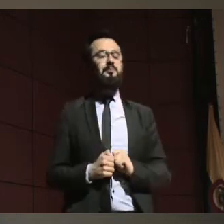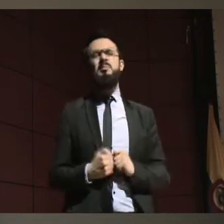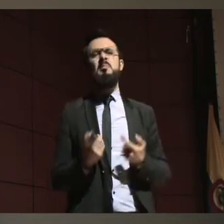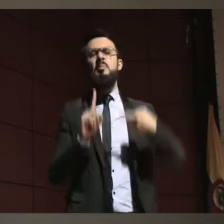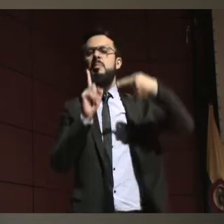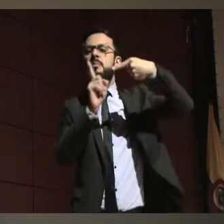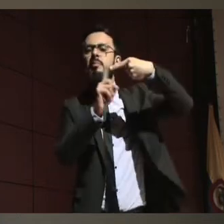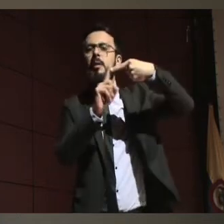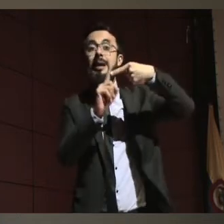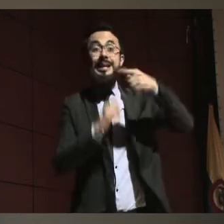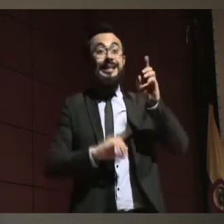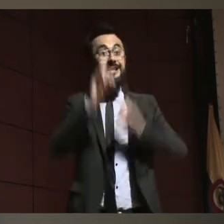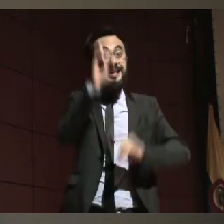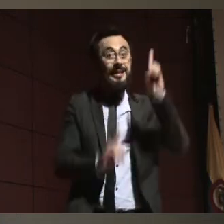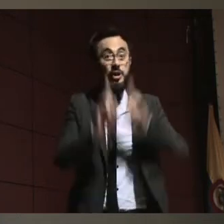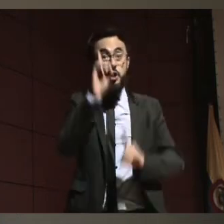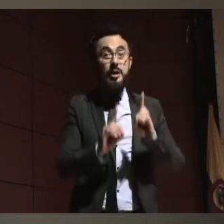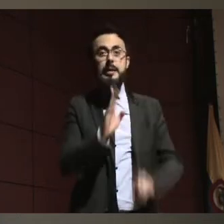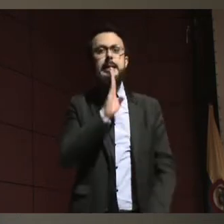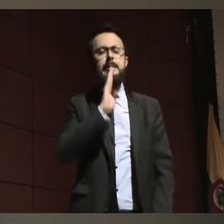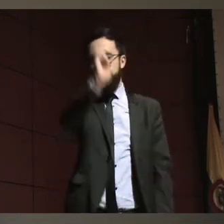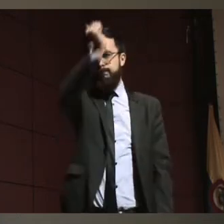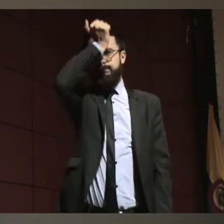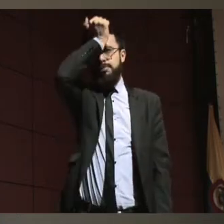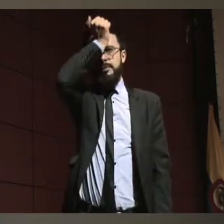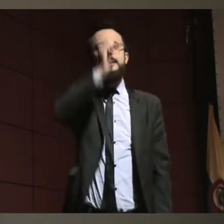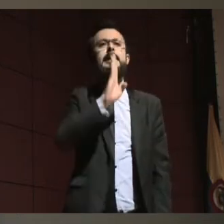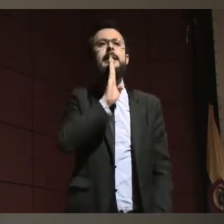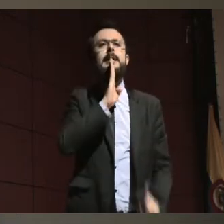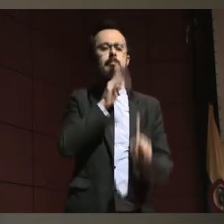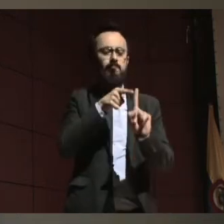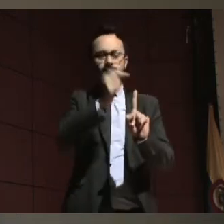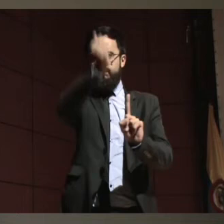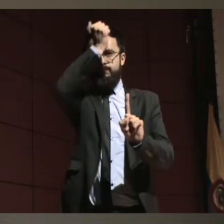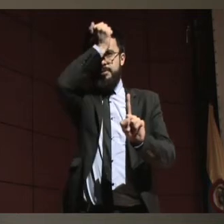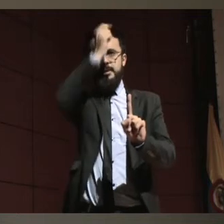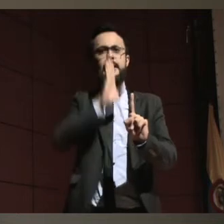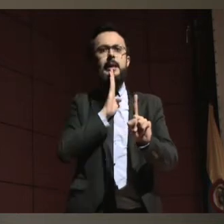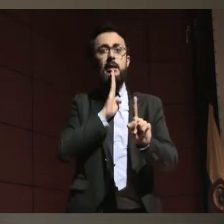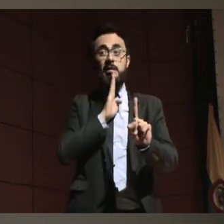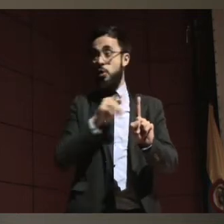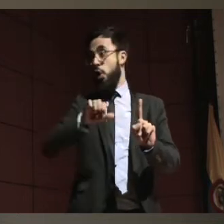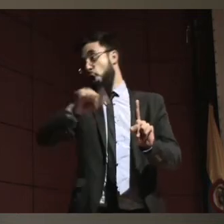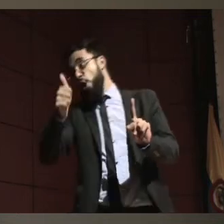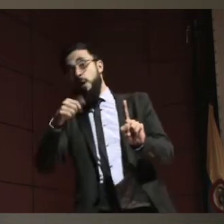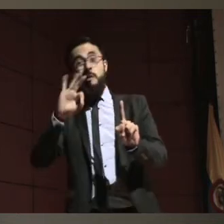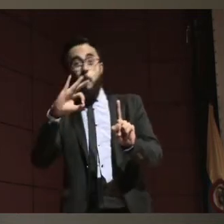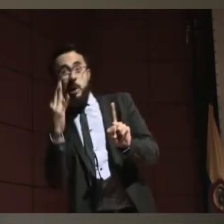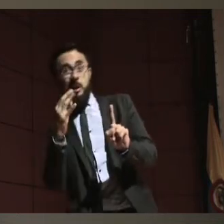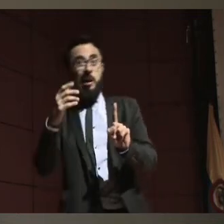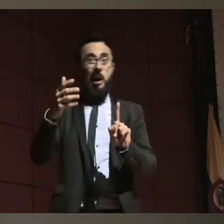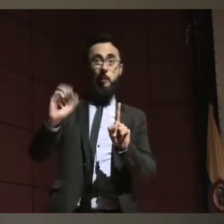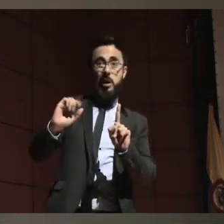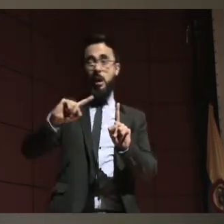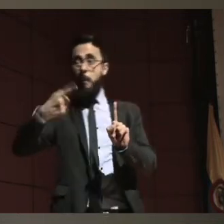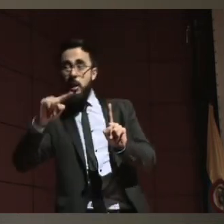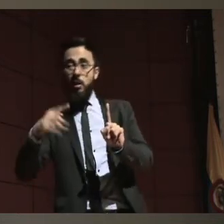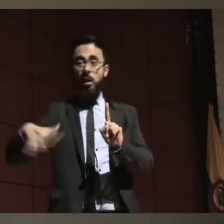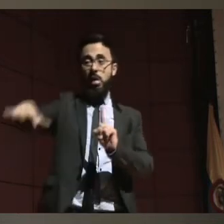Es imposible que sean otros los que estén en el centro. El centro de ese proceso y además